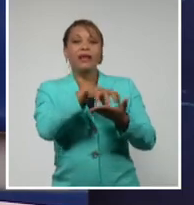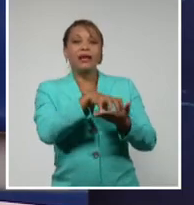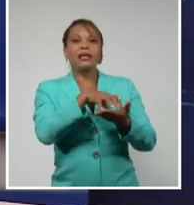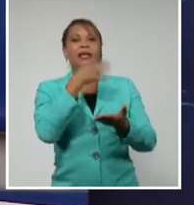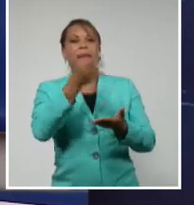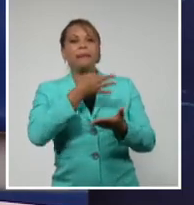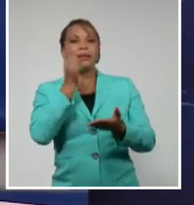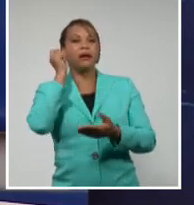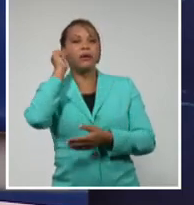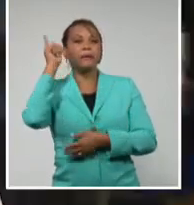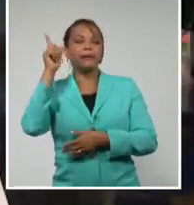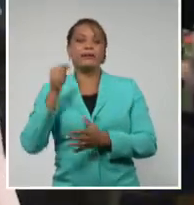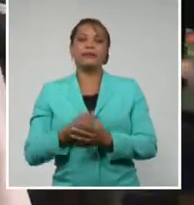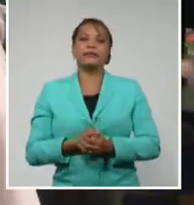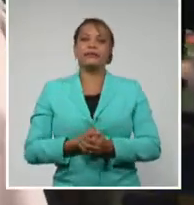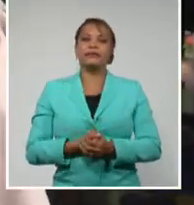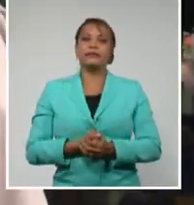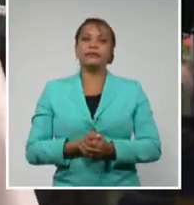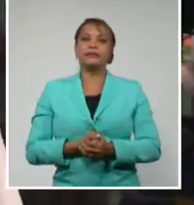a ver sus experiencias